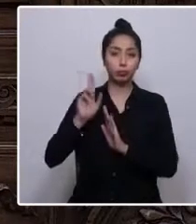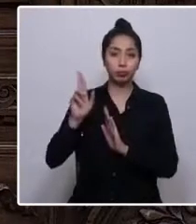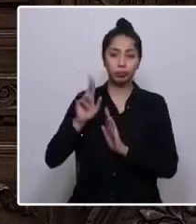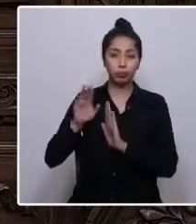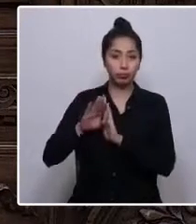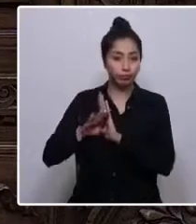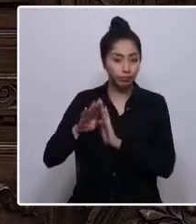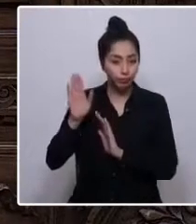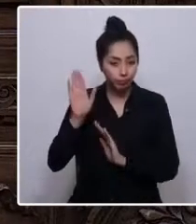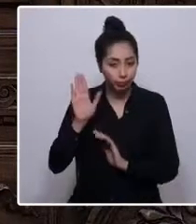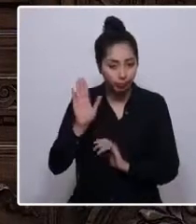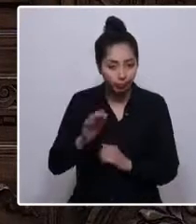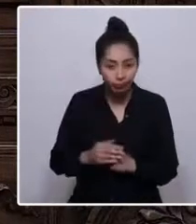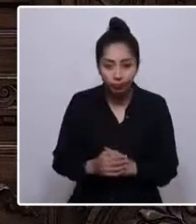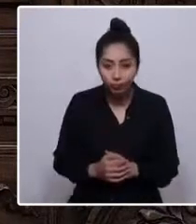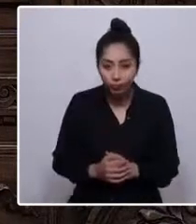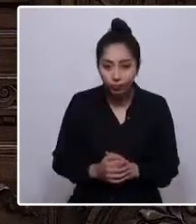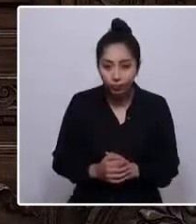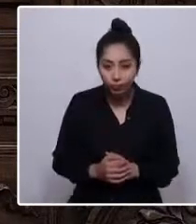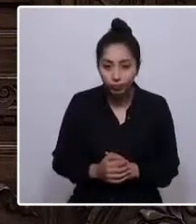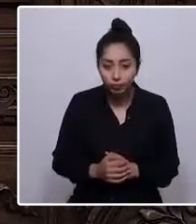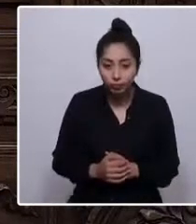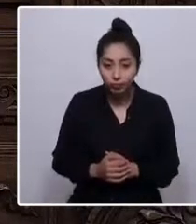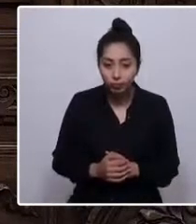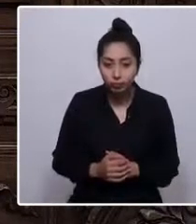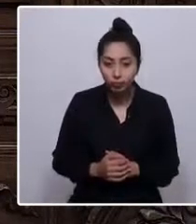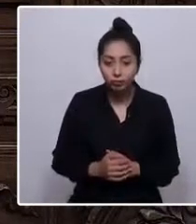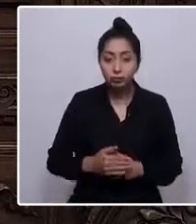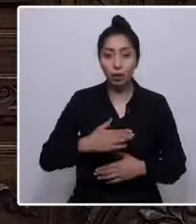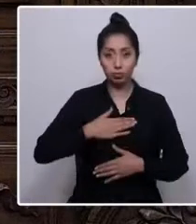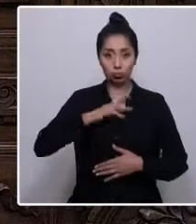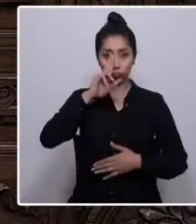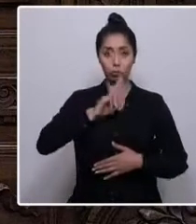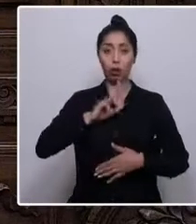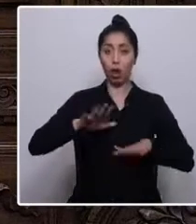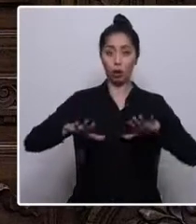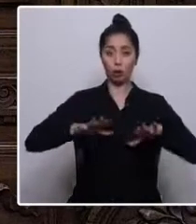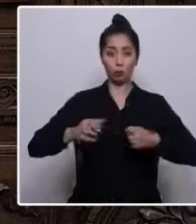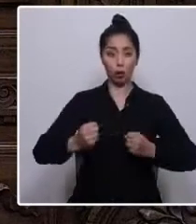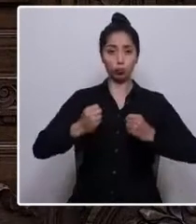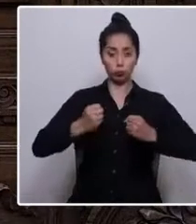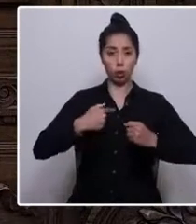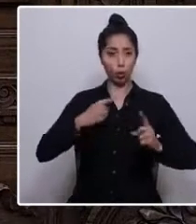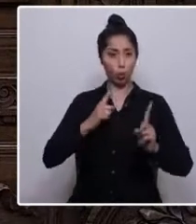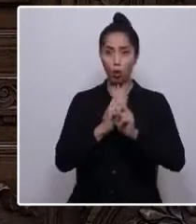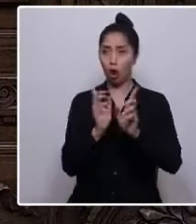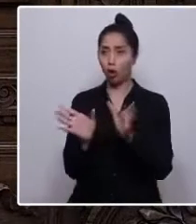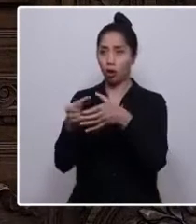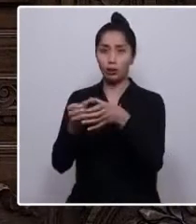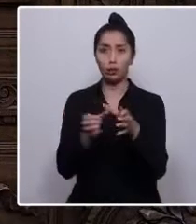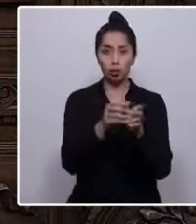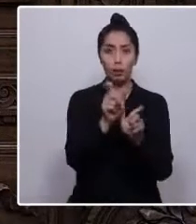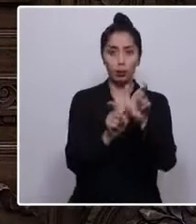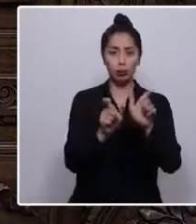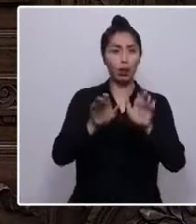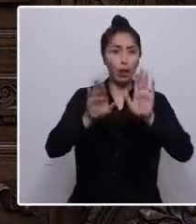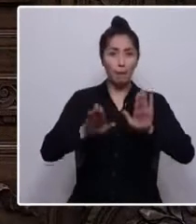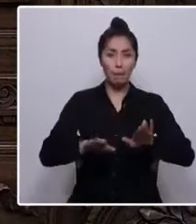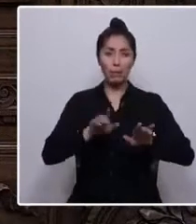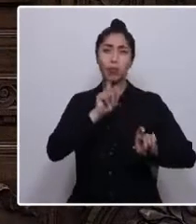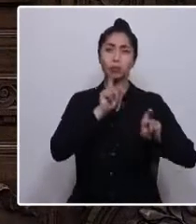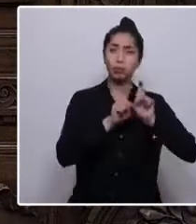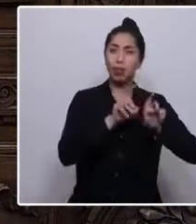falta de empatía. En mi rol de activista, me he encontrado con personas y organizaciones que también hacen los mismos cuestionamientos al sistema.